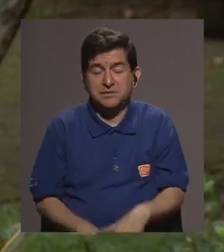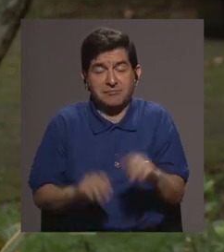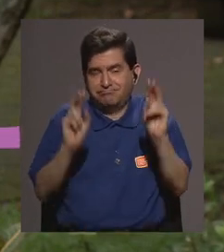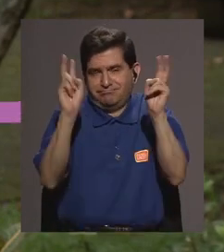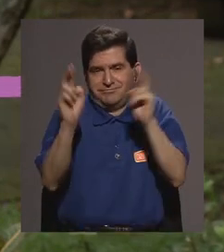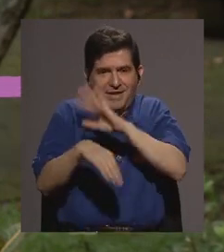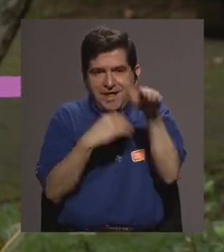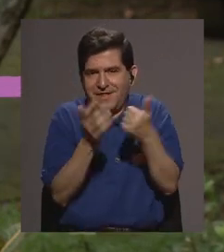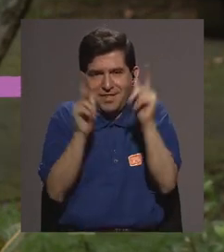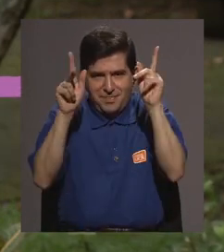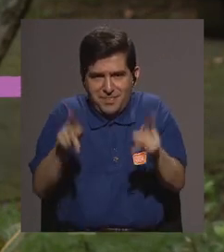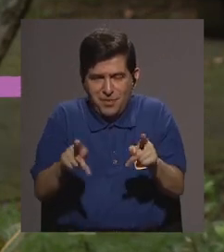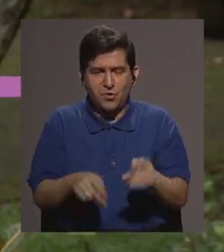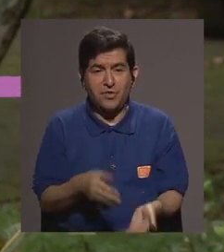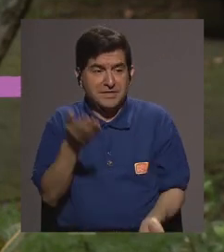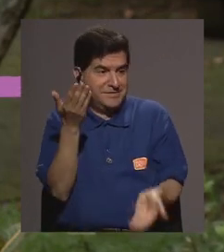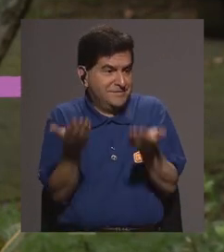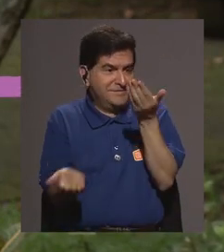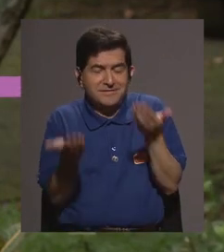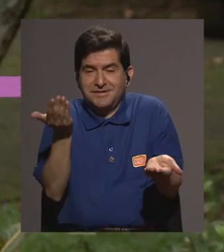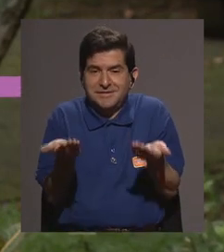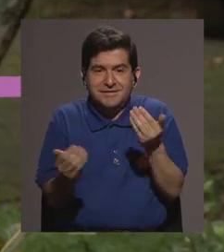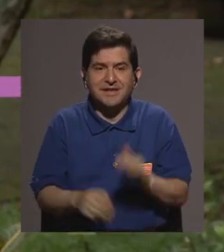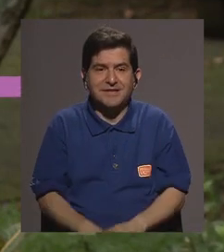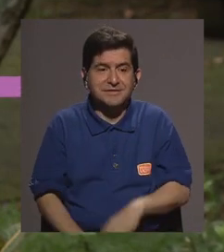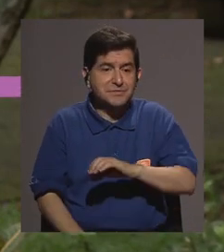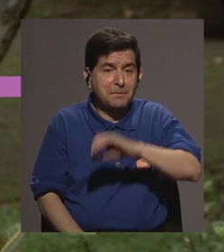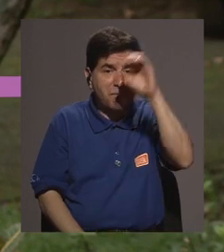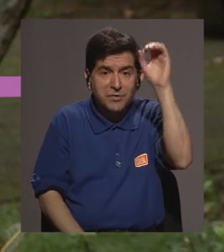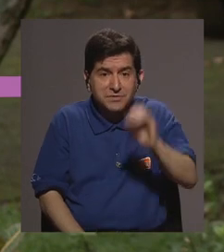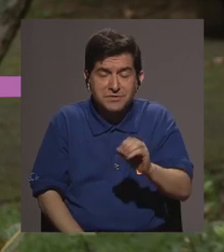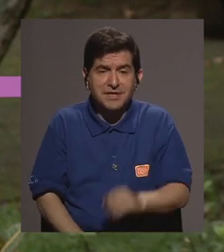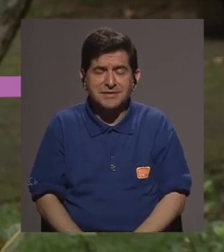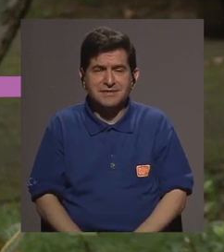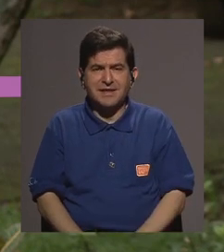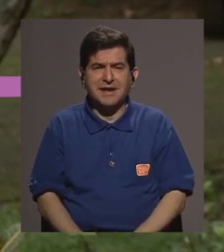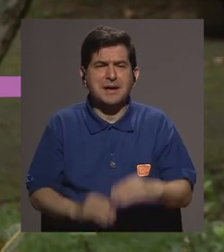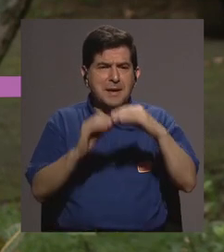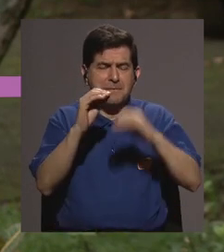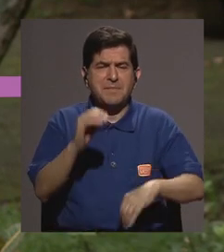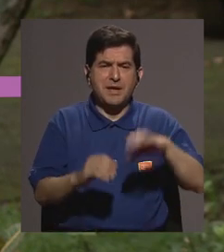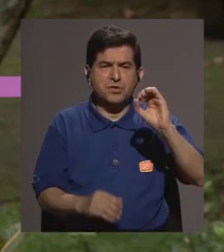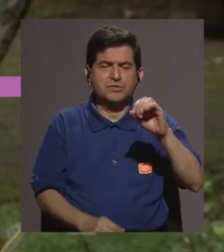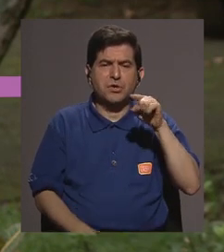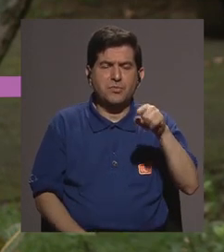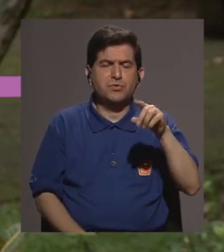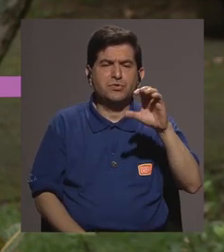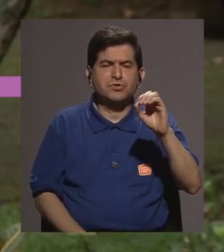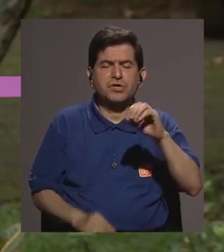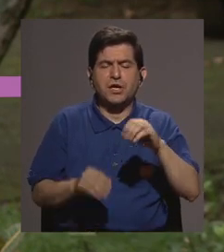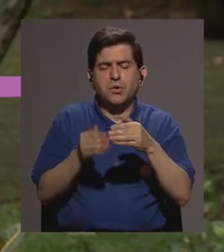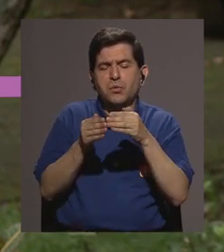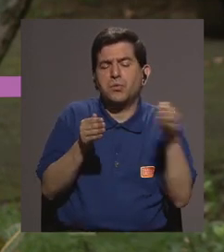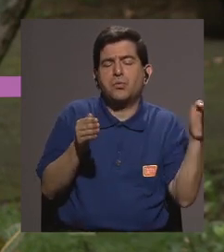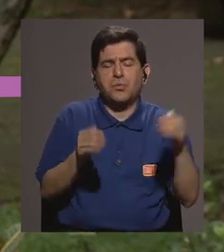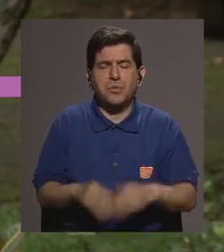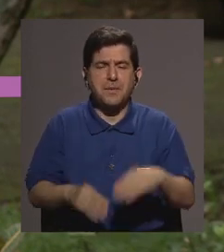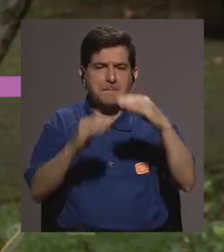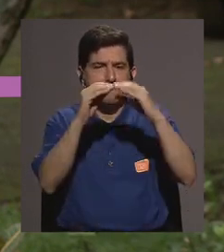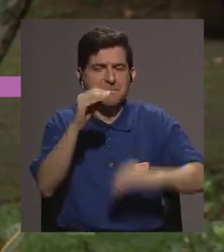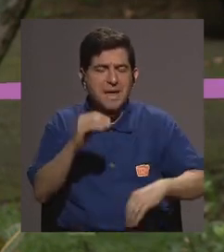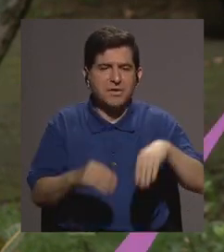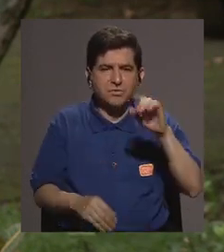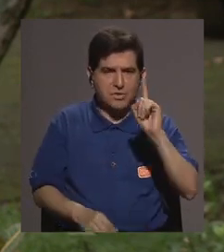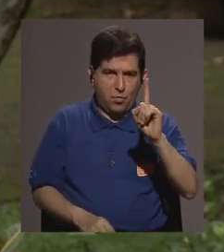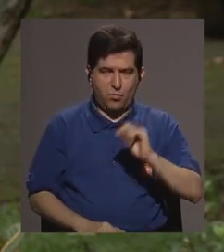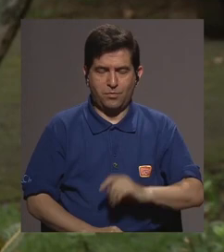una encuesta a todas las personas pues muy probablemente la probabilidad sea de un menos del 0.0 algo verdad es decir menos de uno seguro